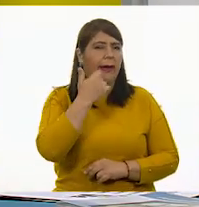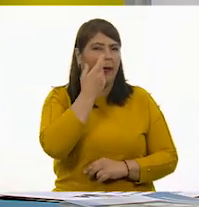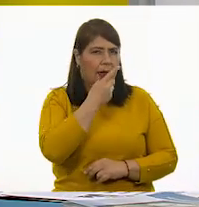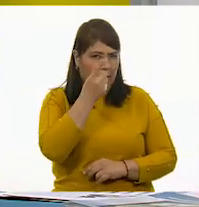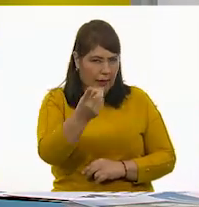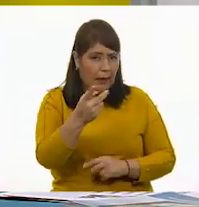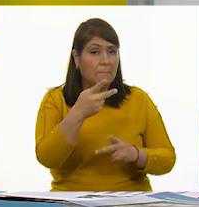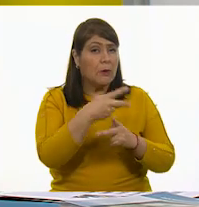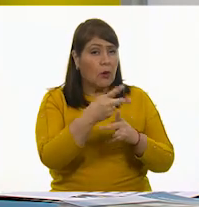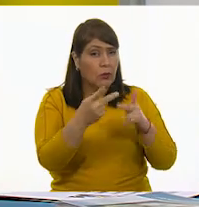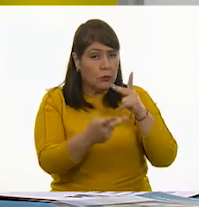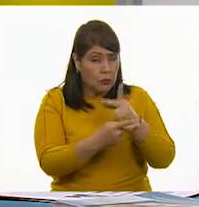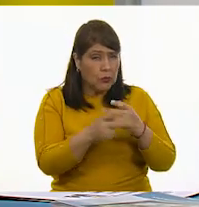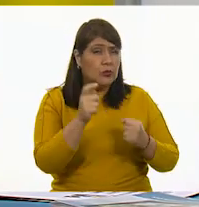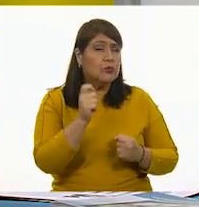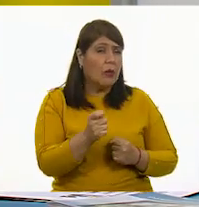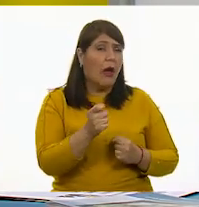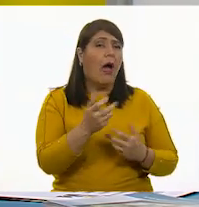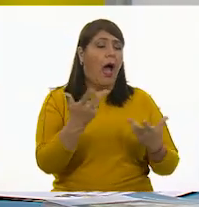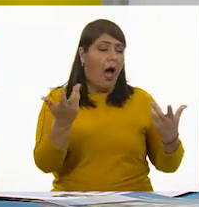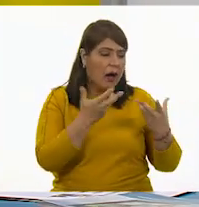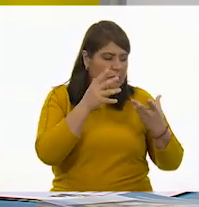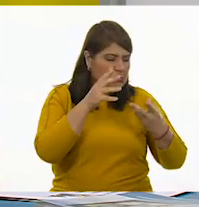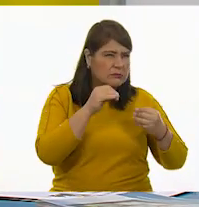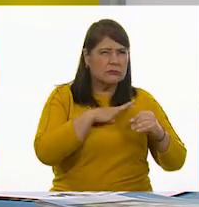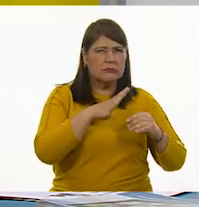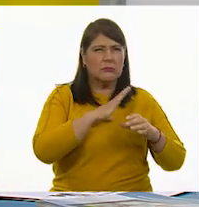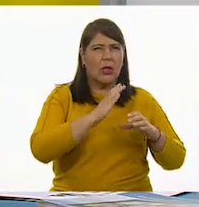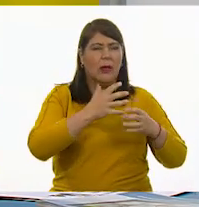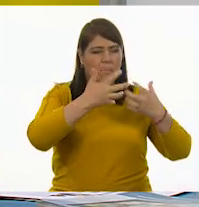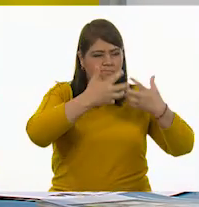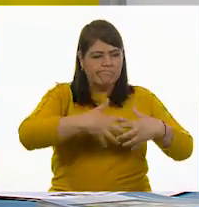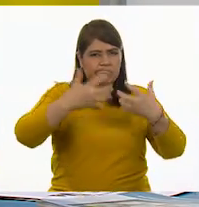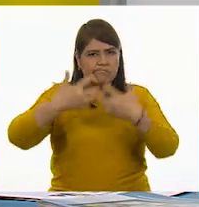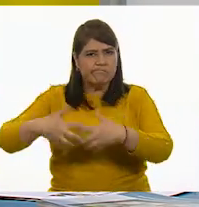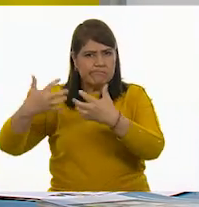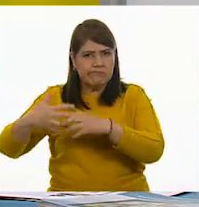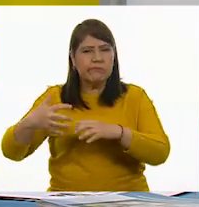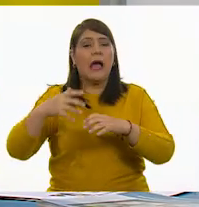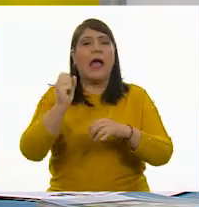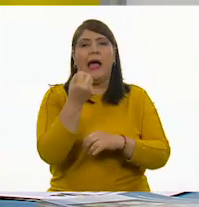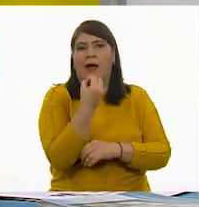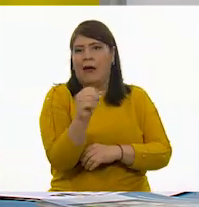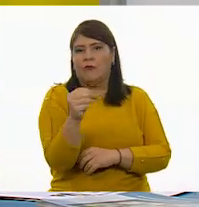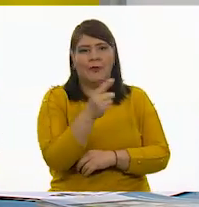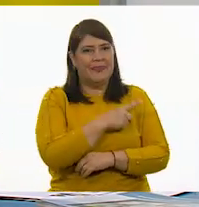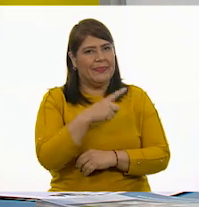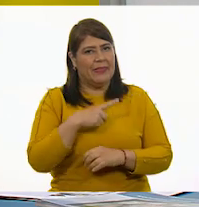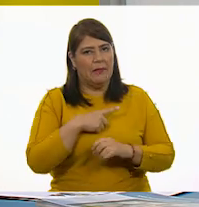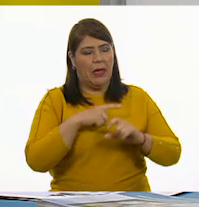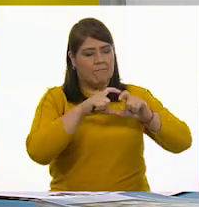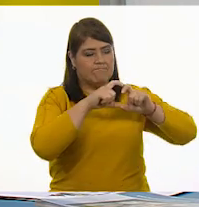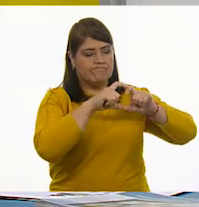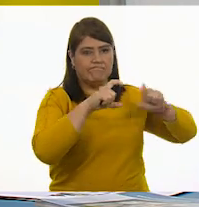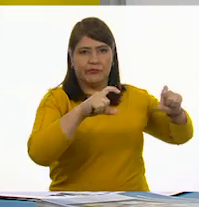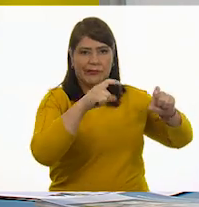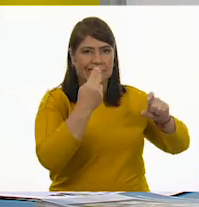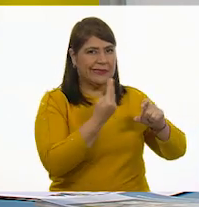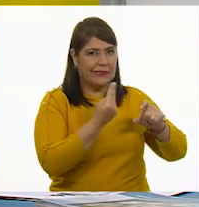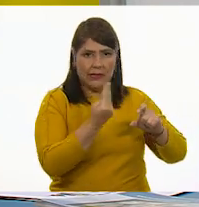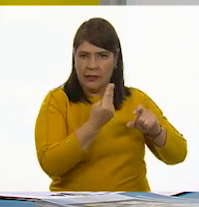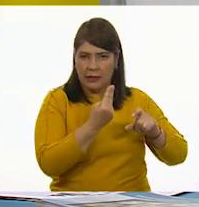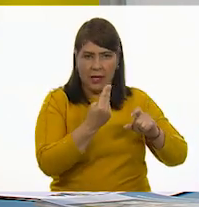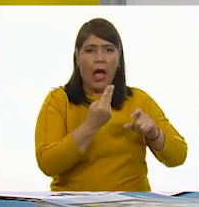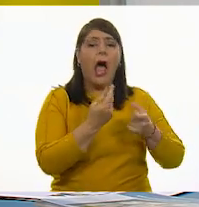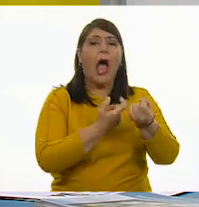productos que están elaborados o envasados deben de llevar etiquetas. Hay algunos productos